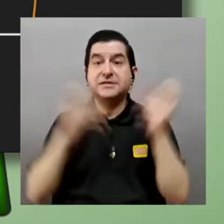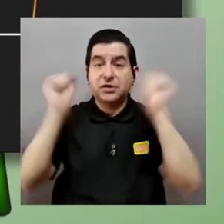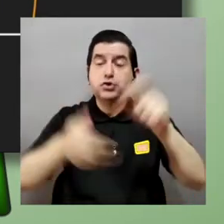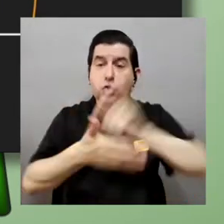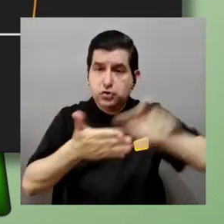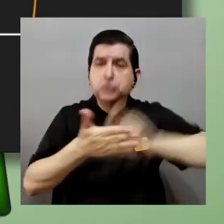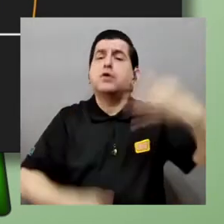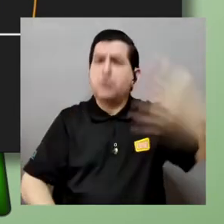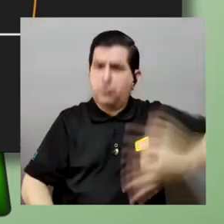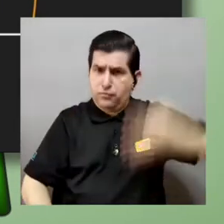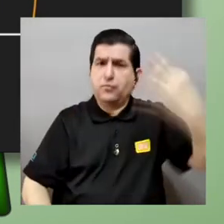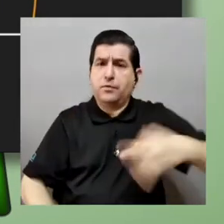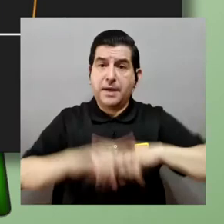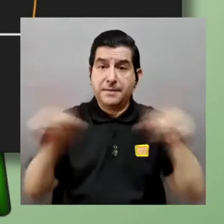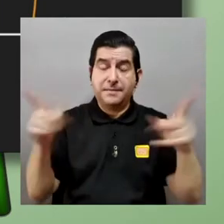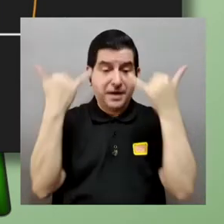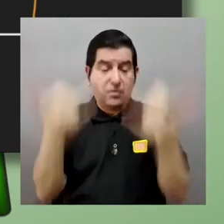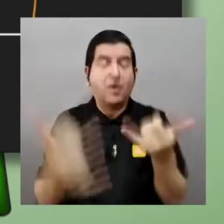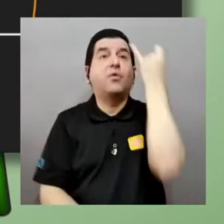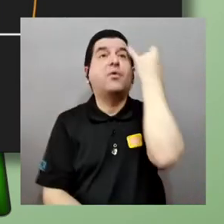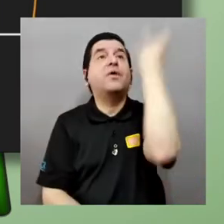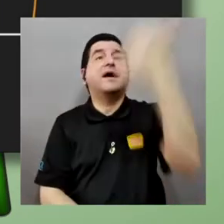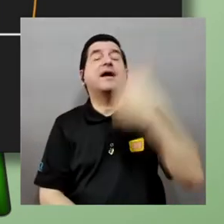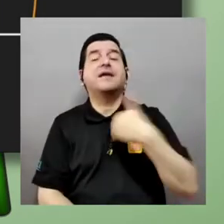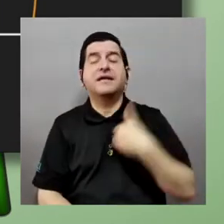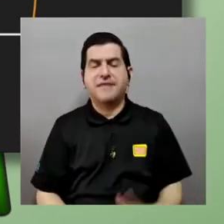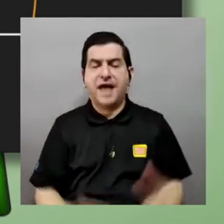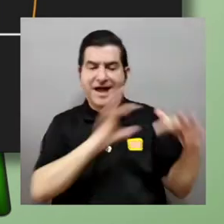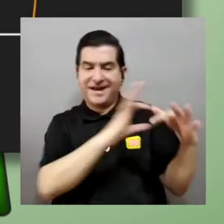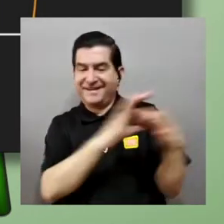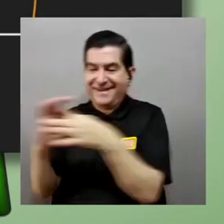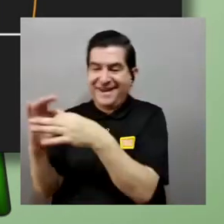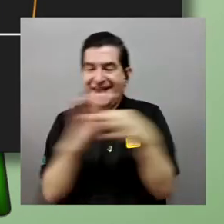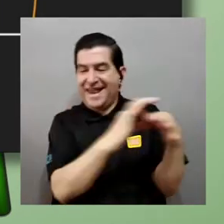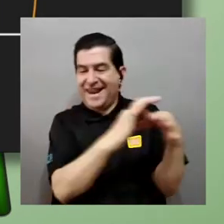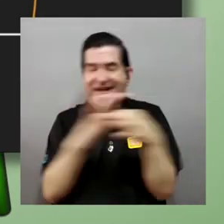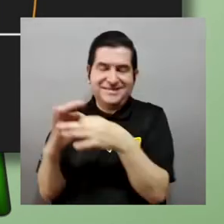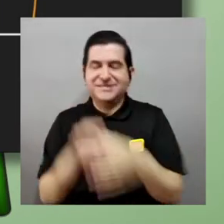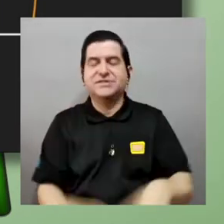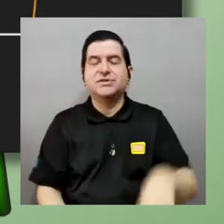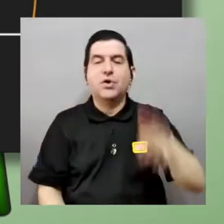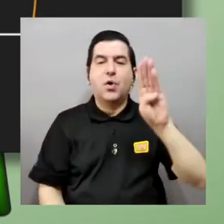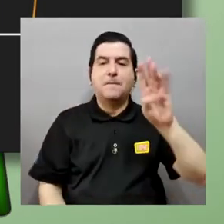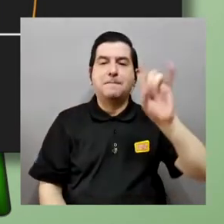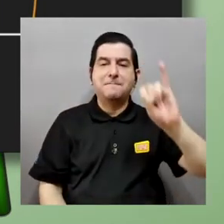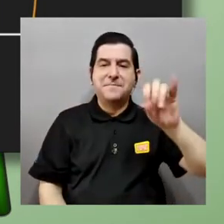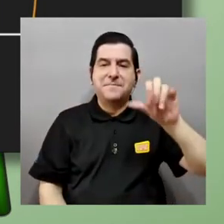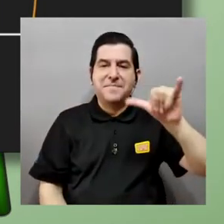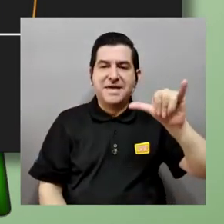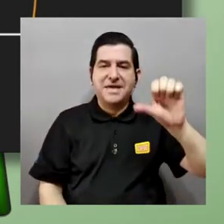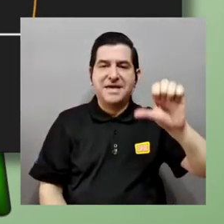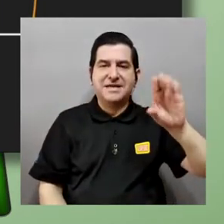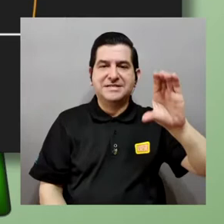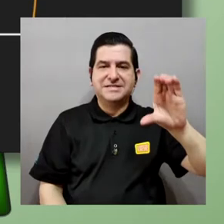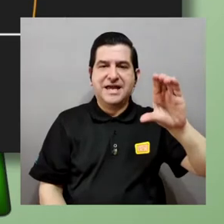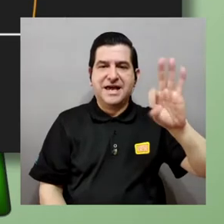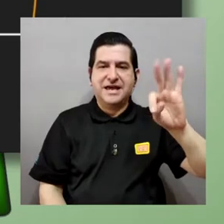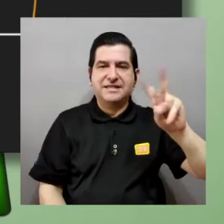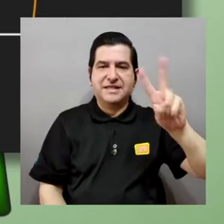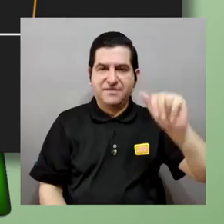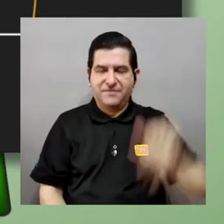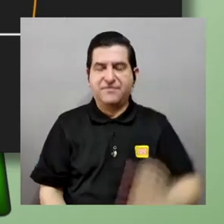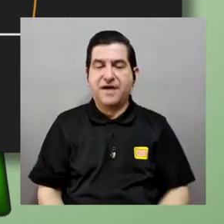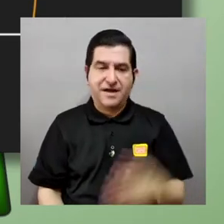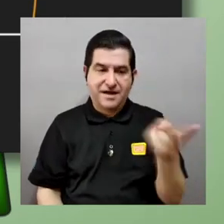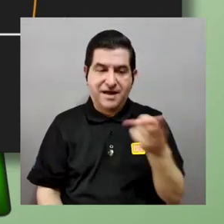pero aquí nos damos una idea de la correspondencia biyectiva que estamos haciendo entre los naturales y los enteros claramente todos